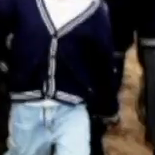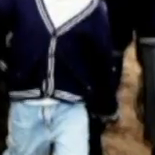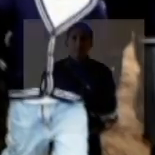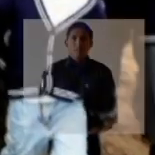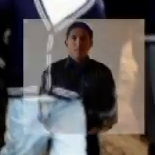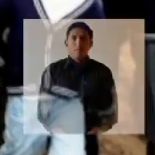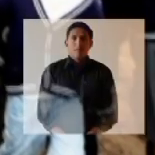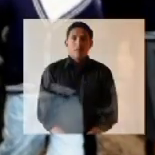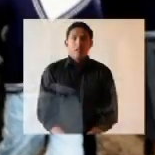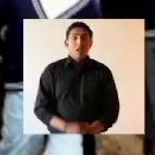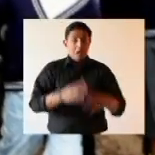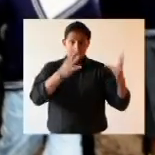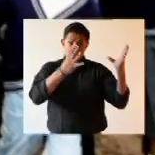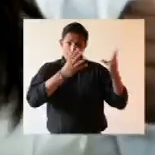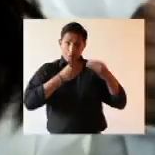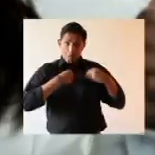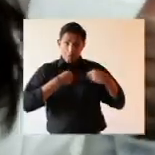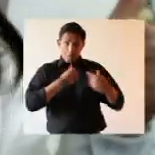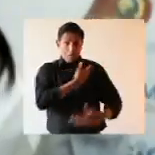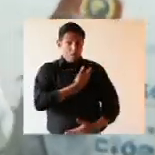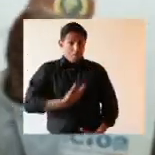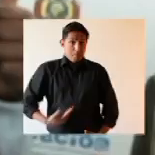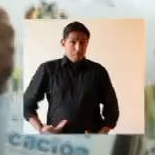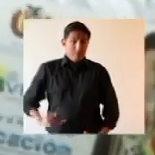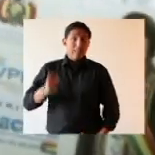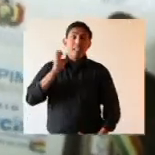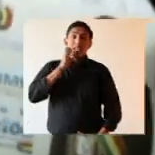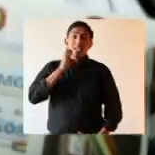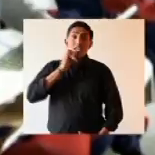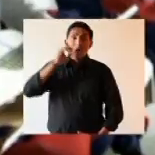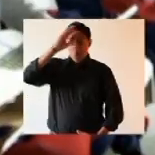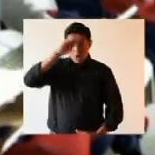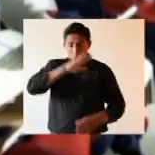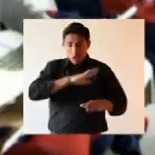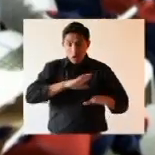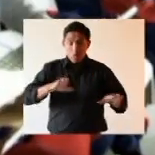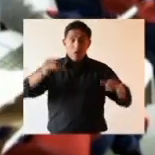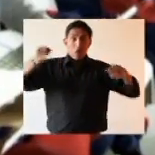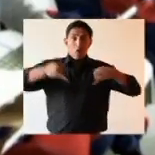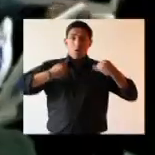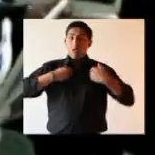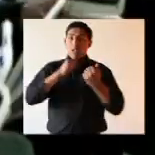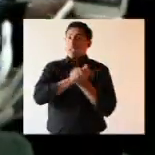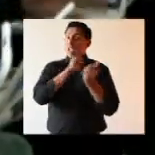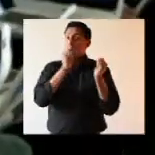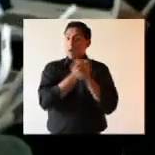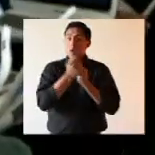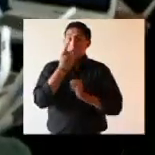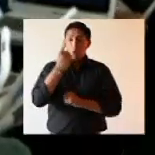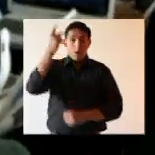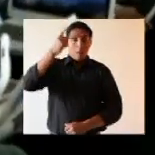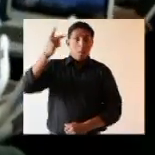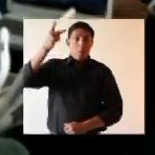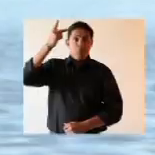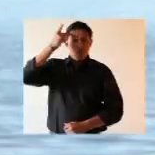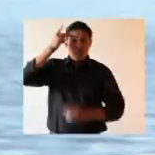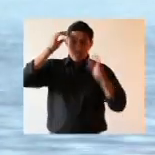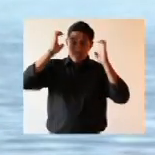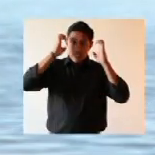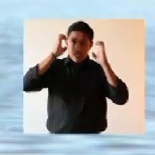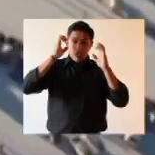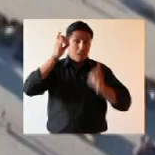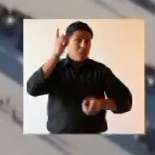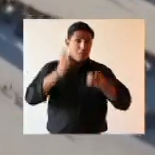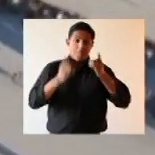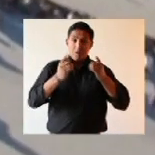El compromiso del presidente Evo con la niñez y la juventud se convirtió en una política educativa y deportiva sin